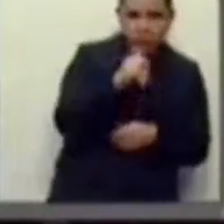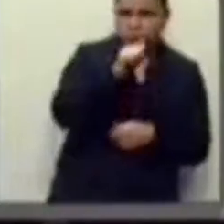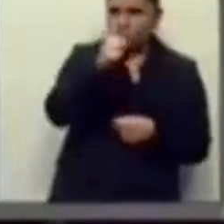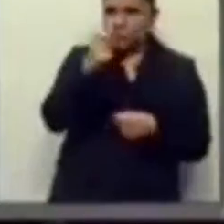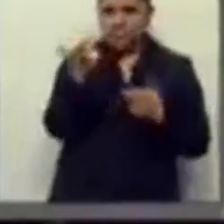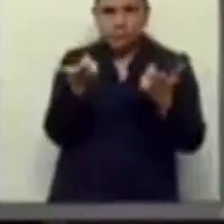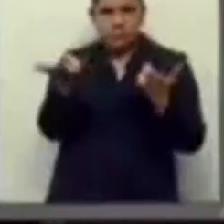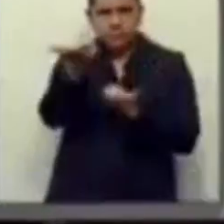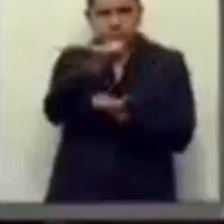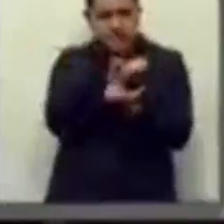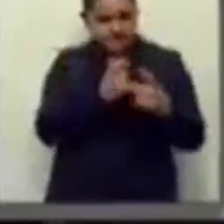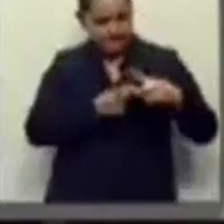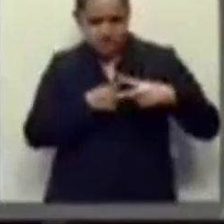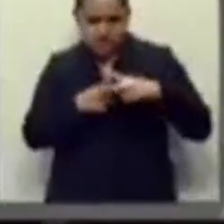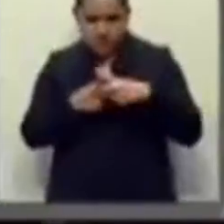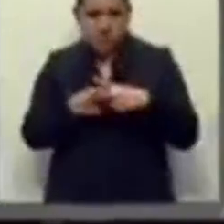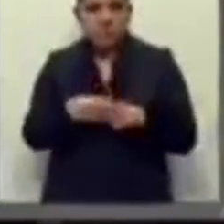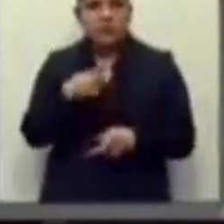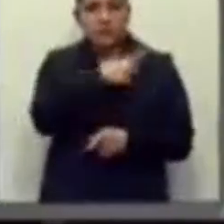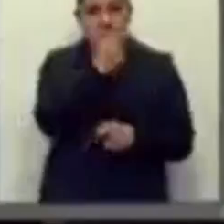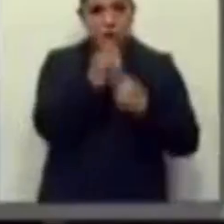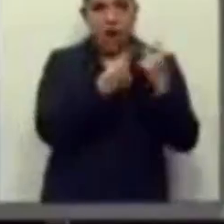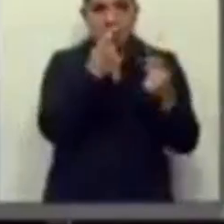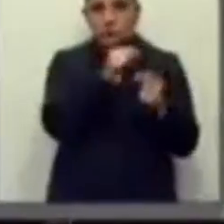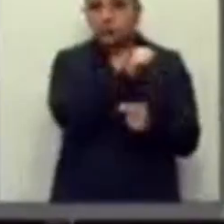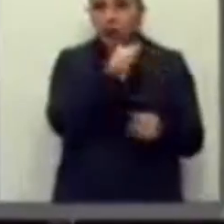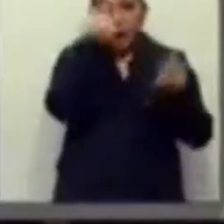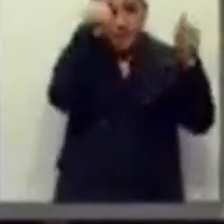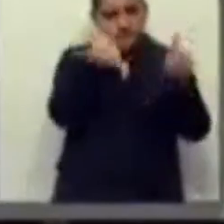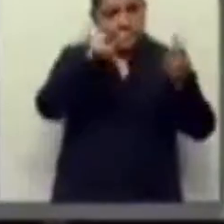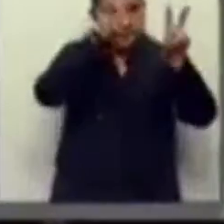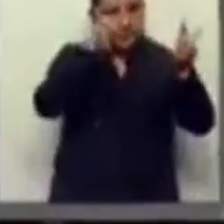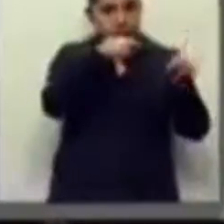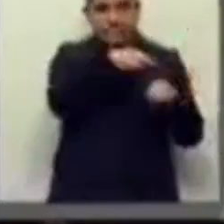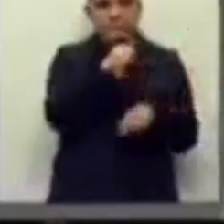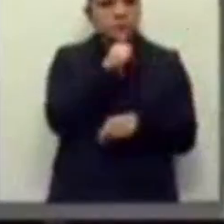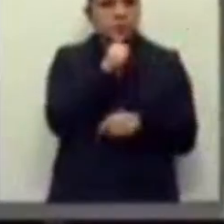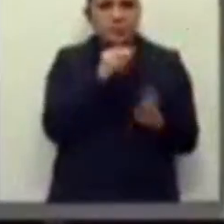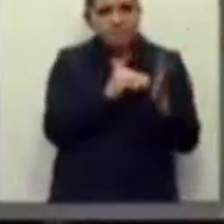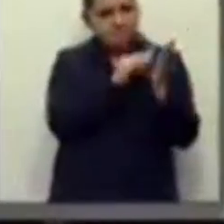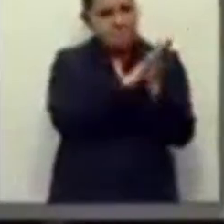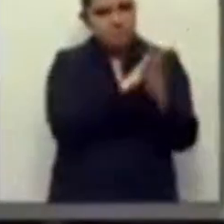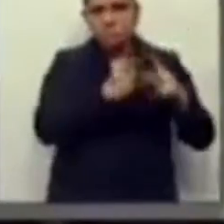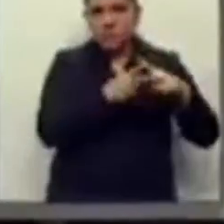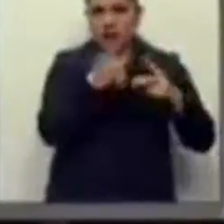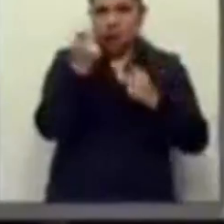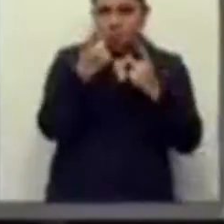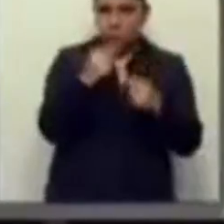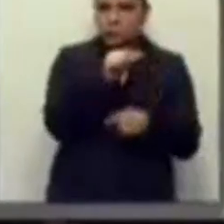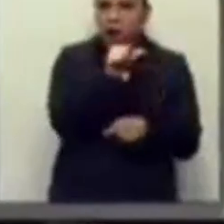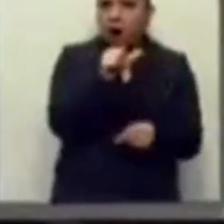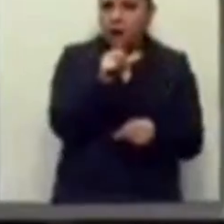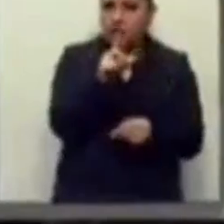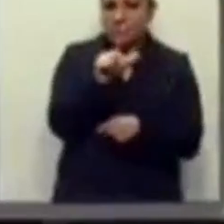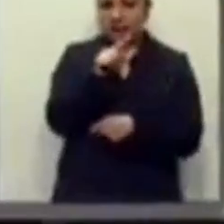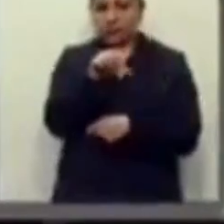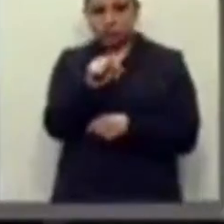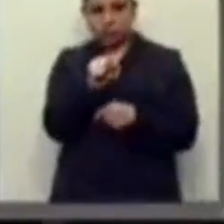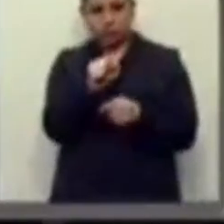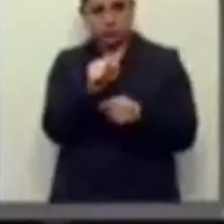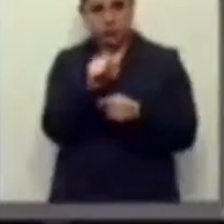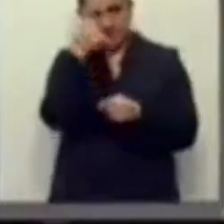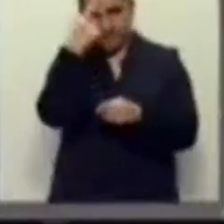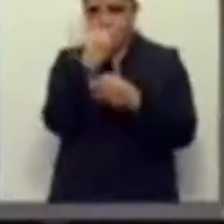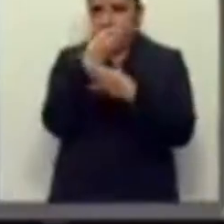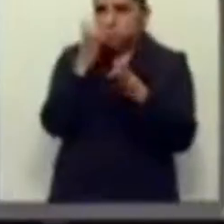de partidas que no son especificadas. Los datos abiertos llegan a nivel de capítulo, pero no a nivel de partida en el